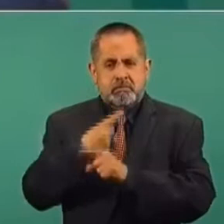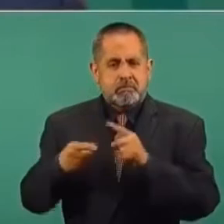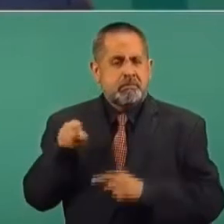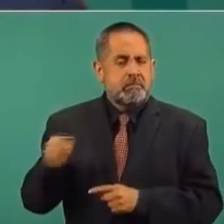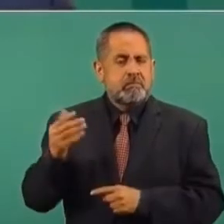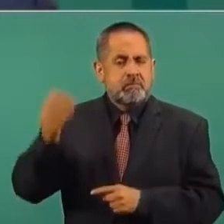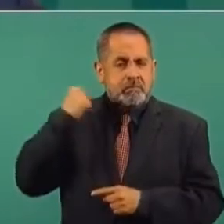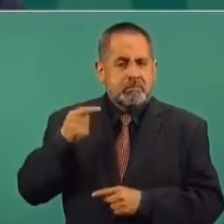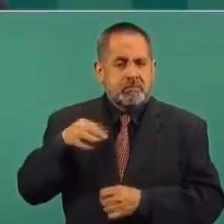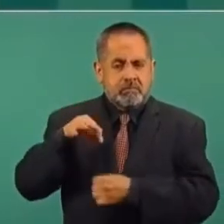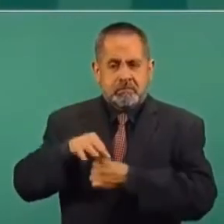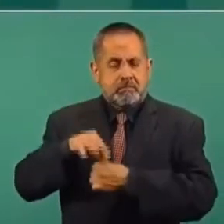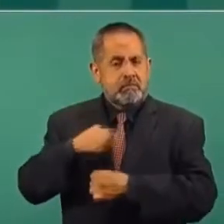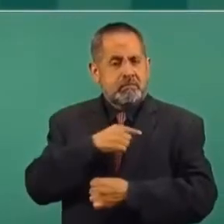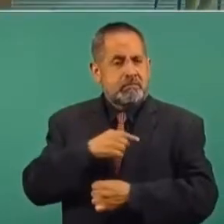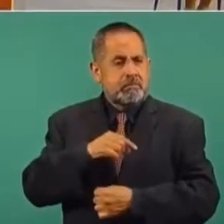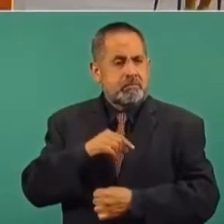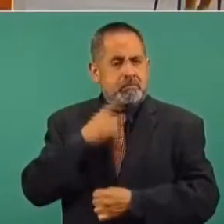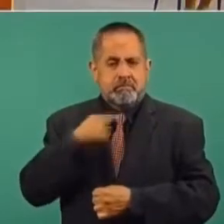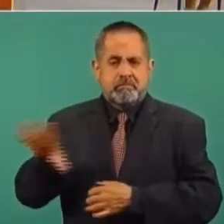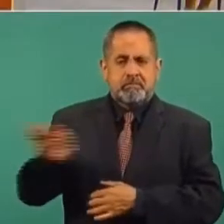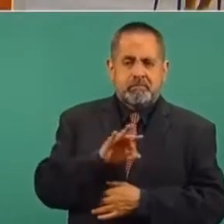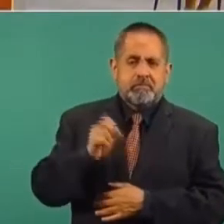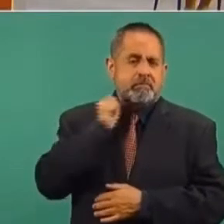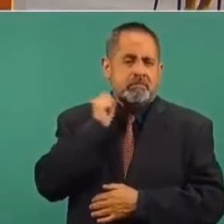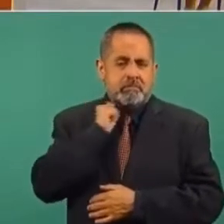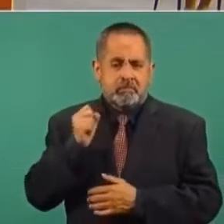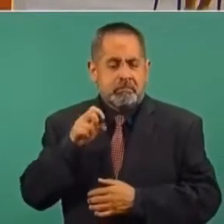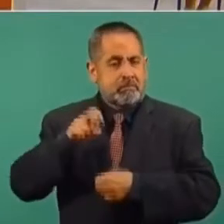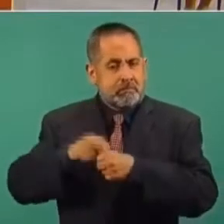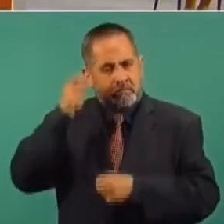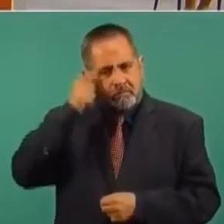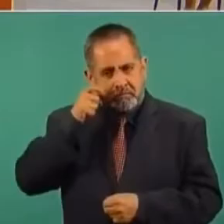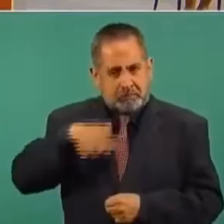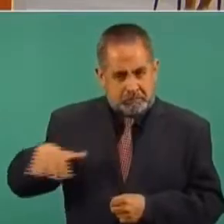fue electo senador de Guerrero